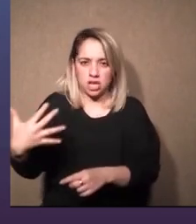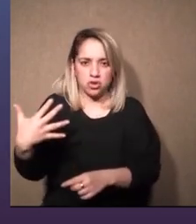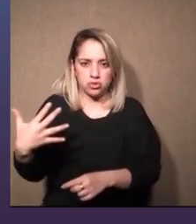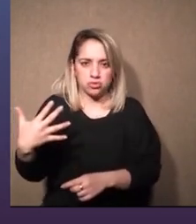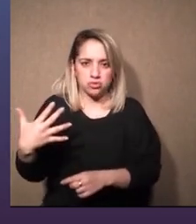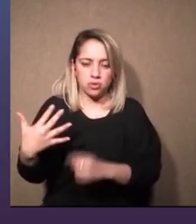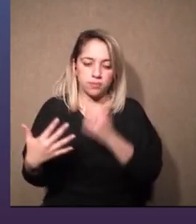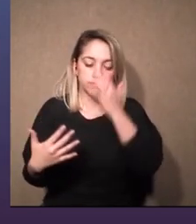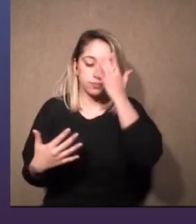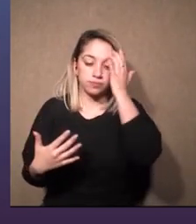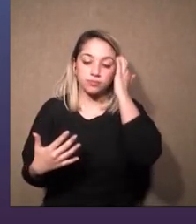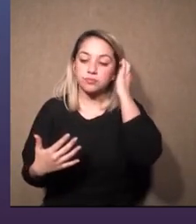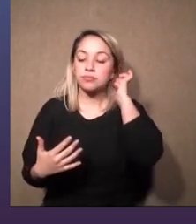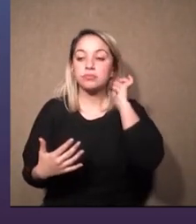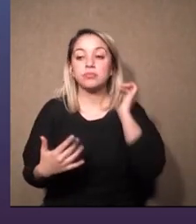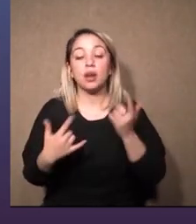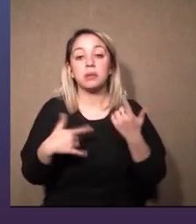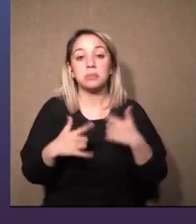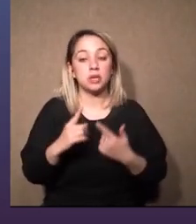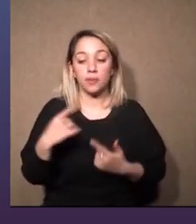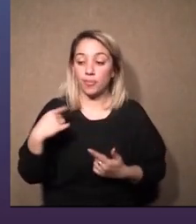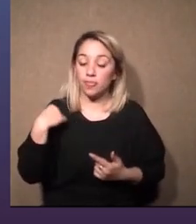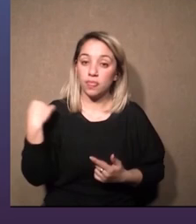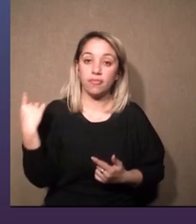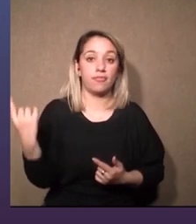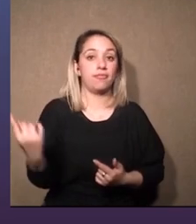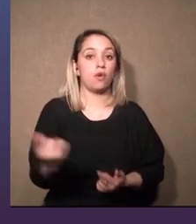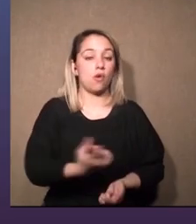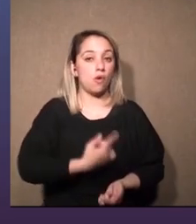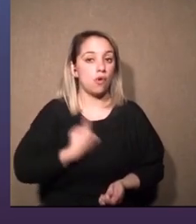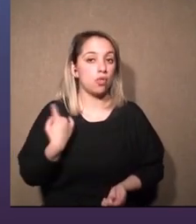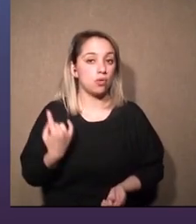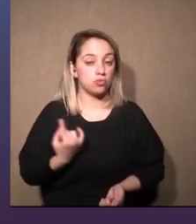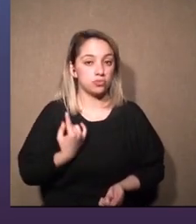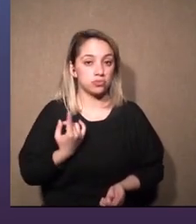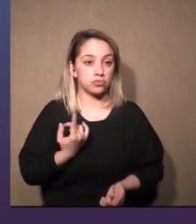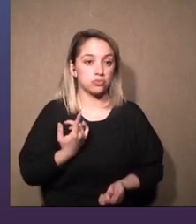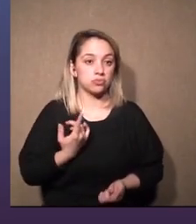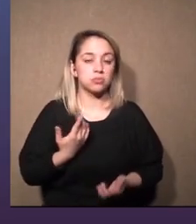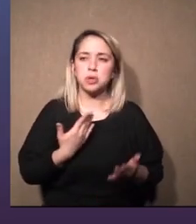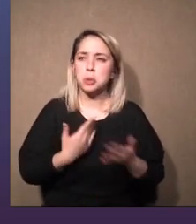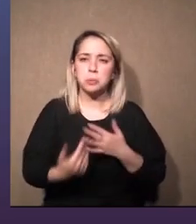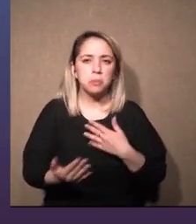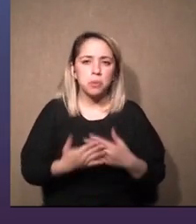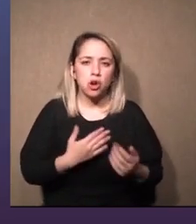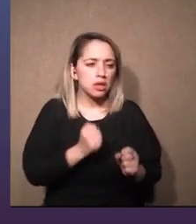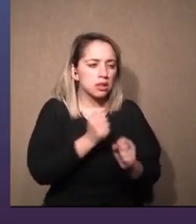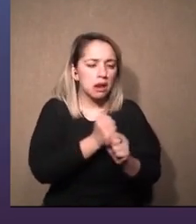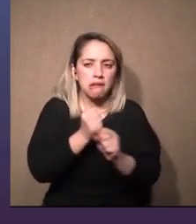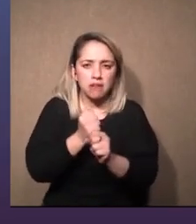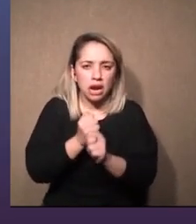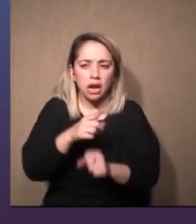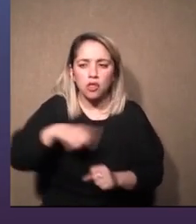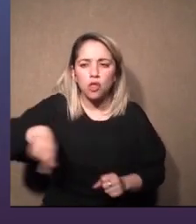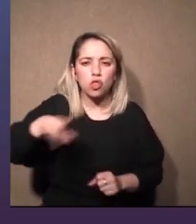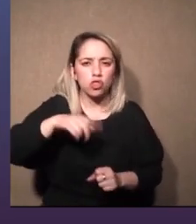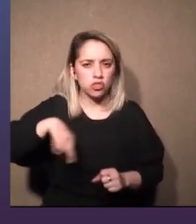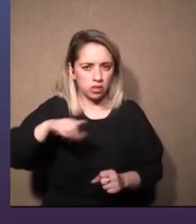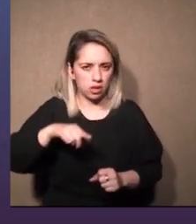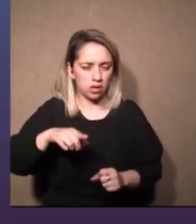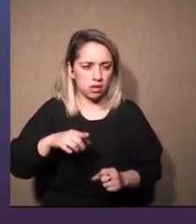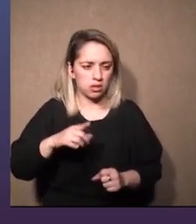que todos desde el lugar que tengamos como